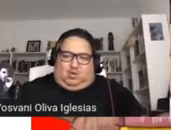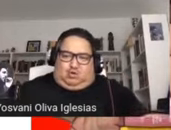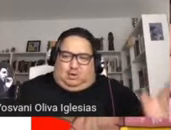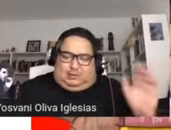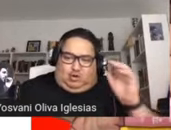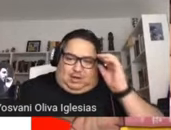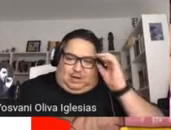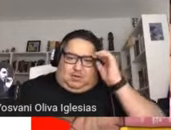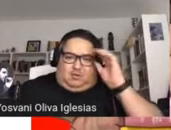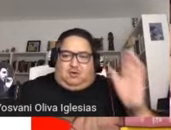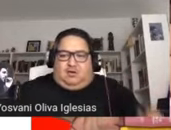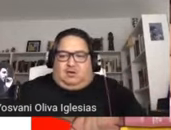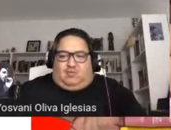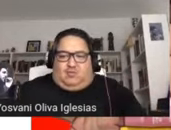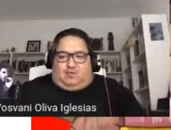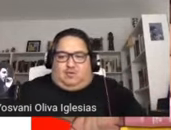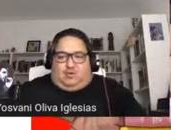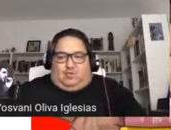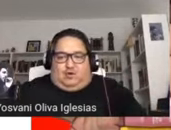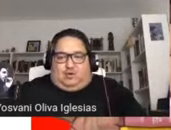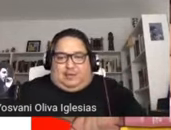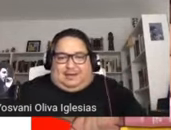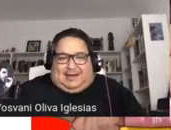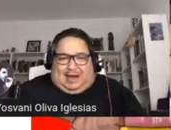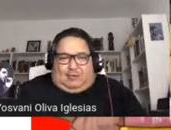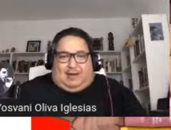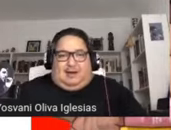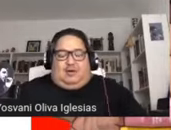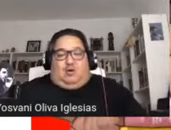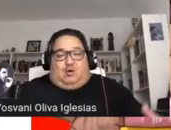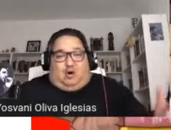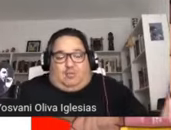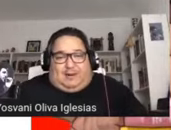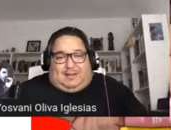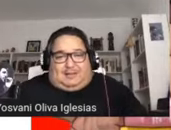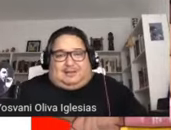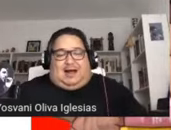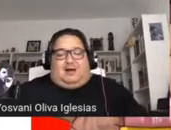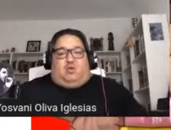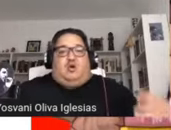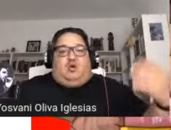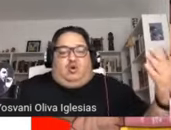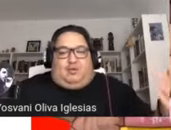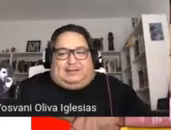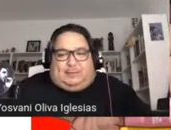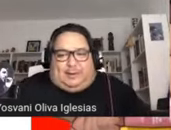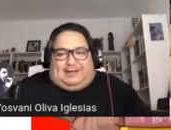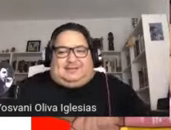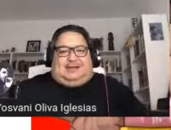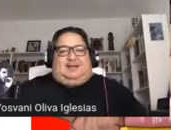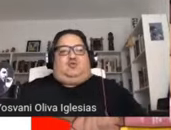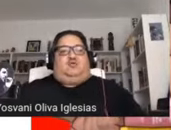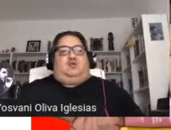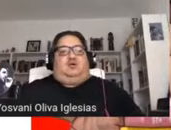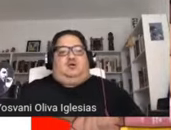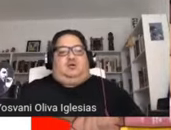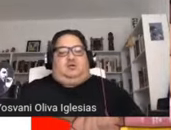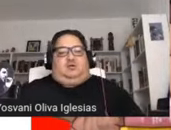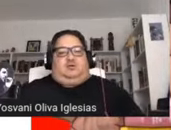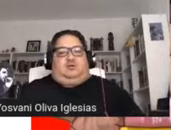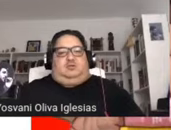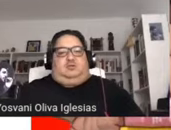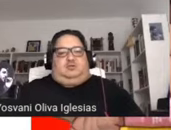este discurso antonímico como del que habla, los golpes de Estado, los desaparecidos,